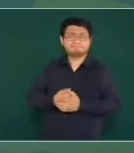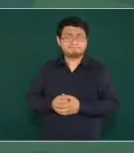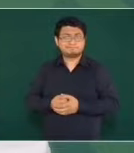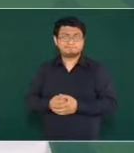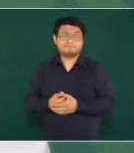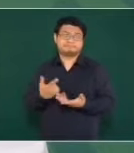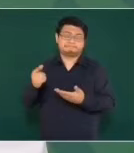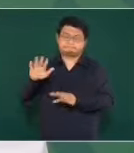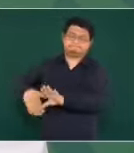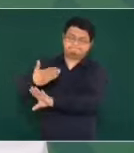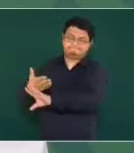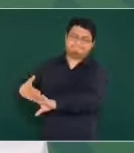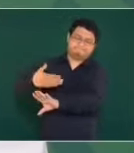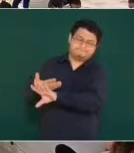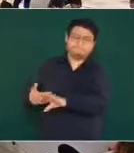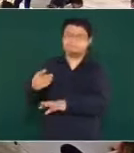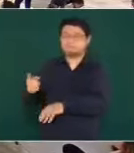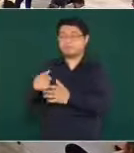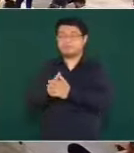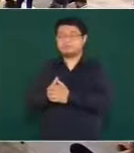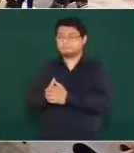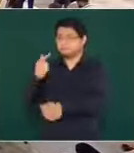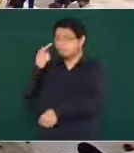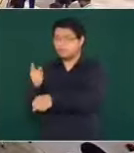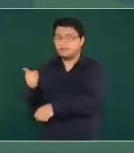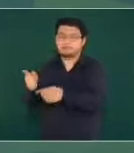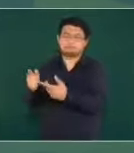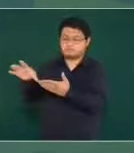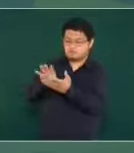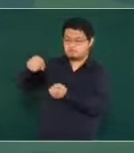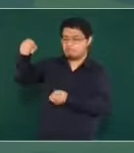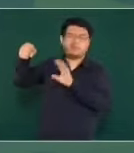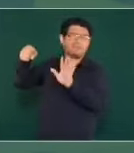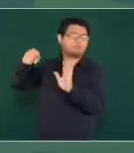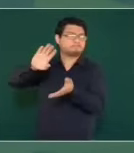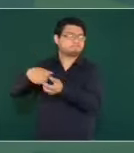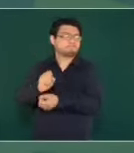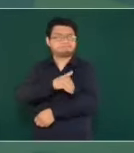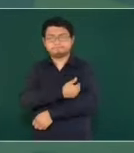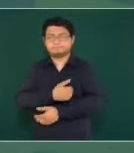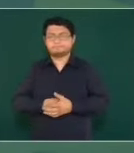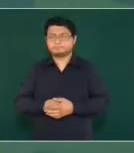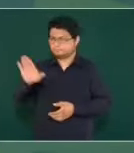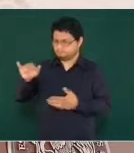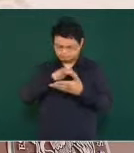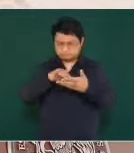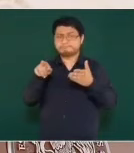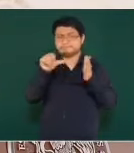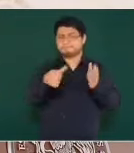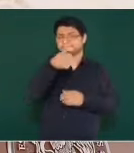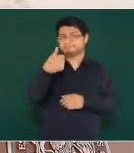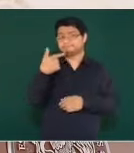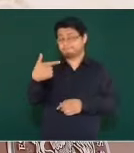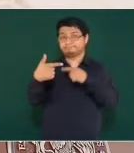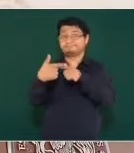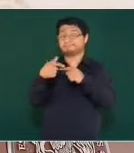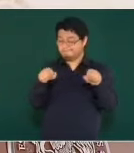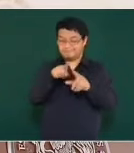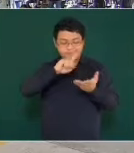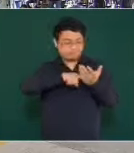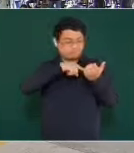flagrantes a la Constitución. Ellos deben de leer el artículo sexto y séptimo de la Constitución.